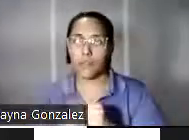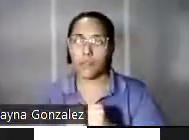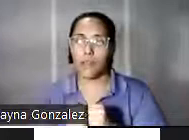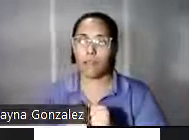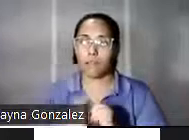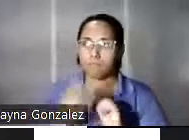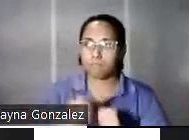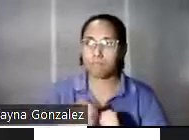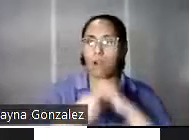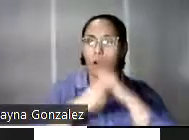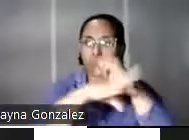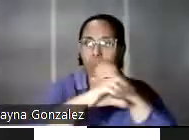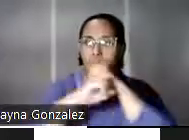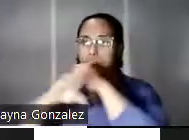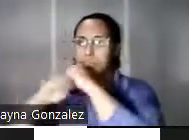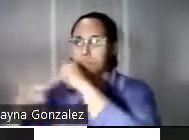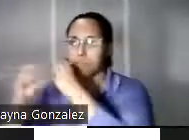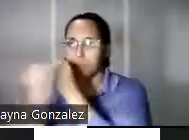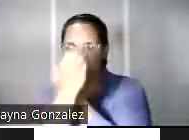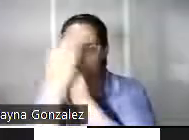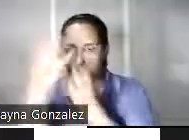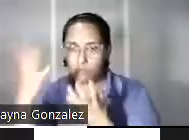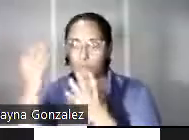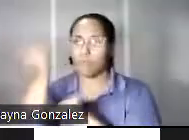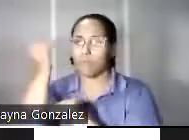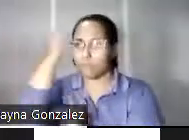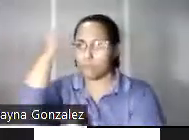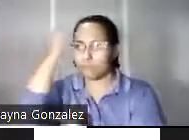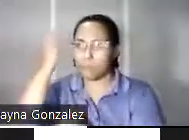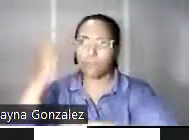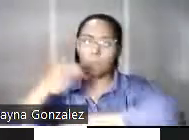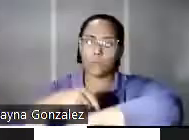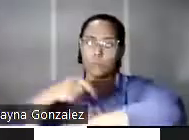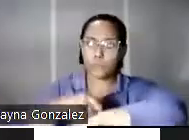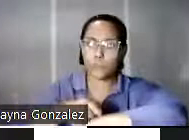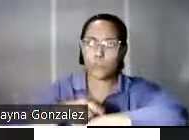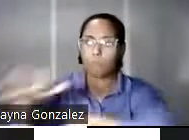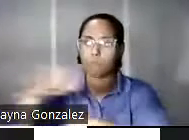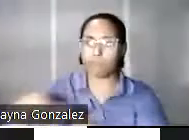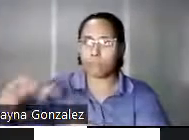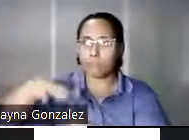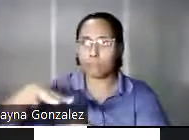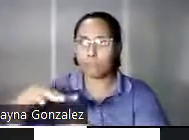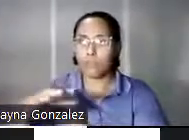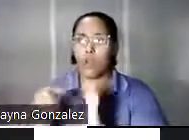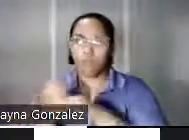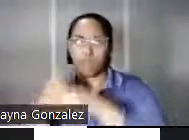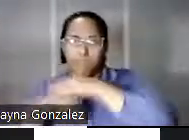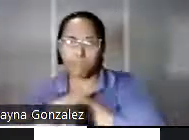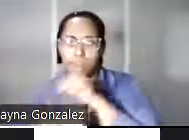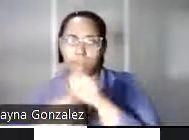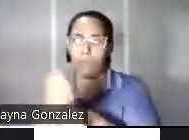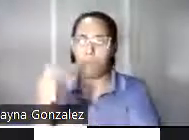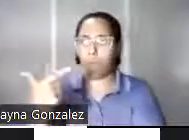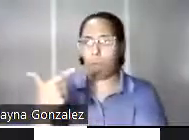información y conocimiento más allá del tiempo y del espacio no nació en el siglo XXI,